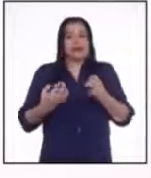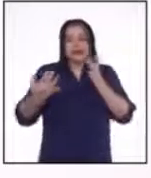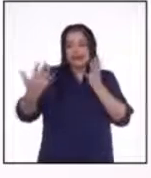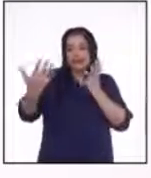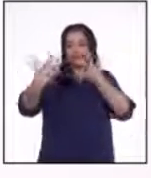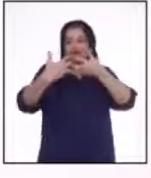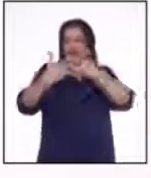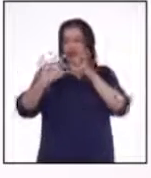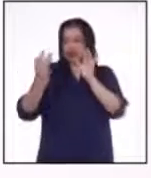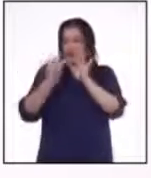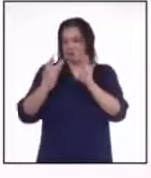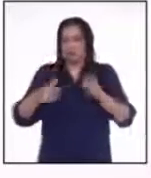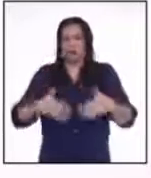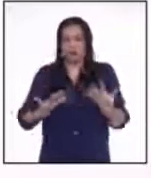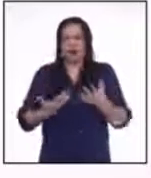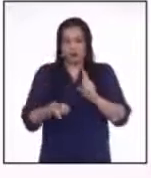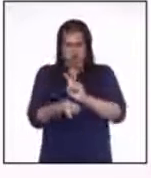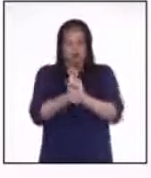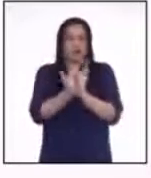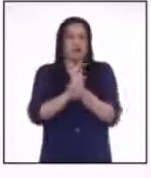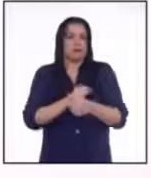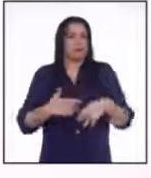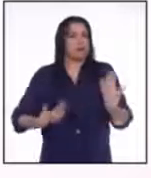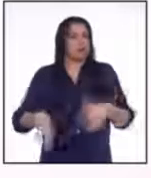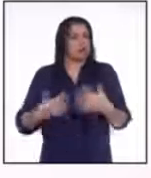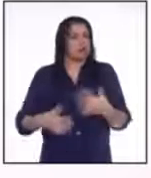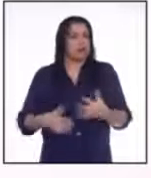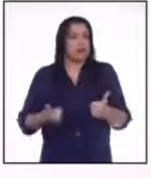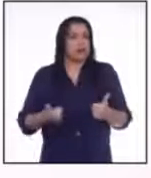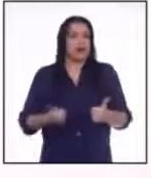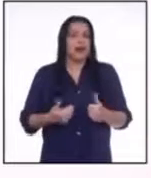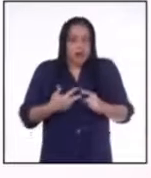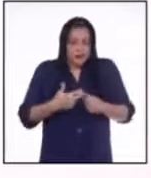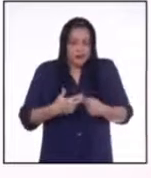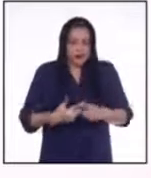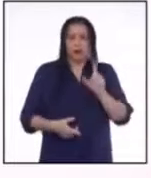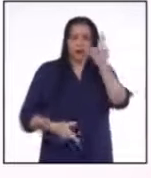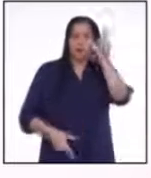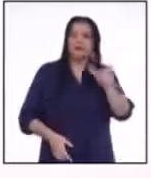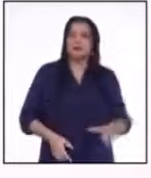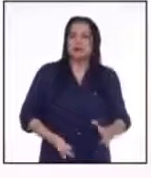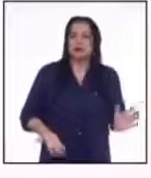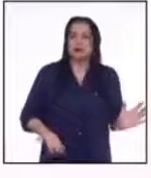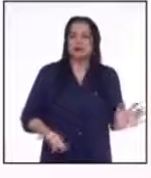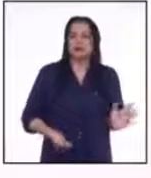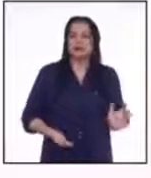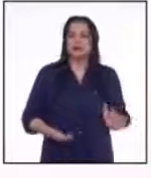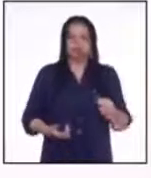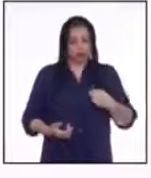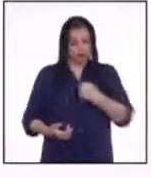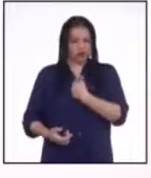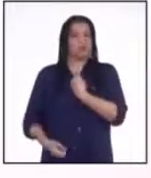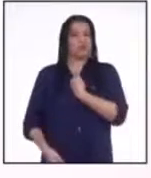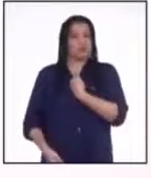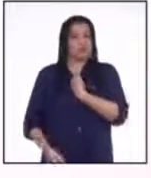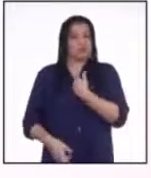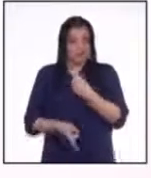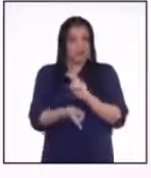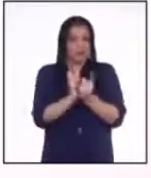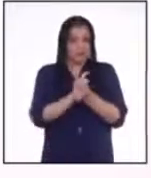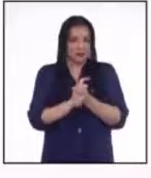conexión podemos hacer cambios enormes partiendo desde una sola persona. Nosotros mismos.